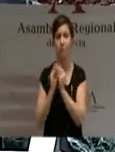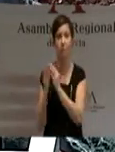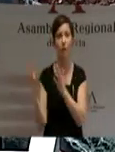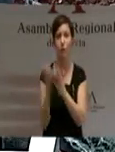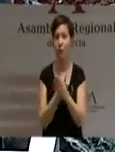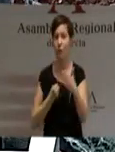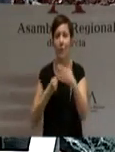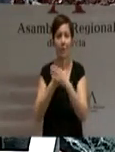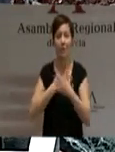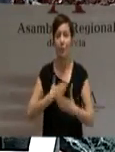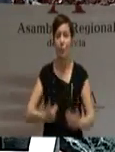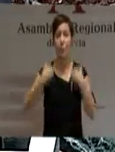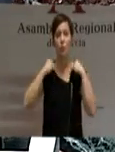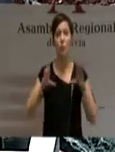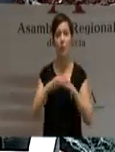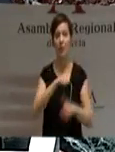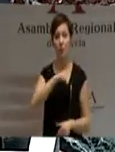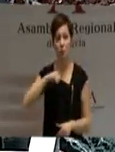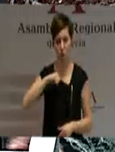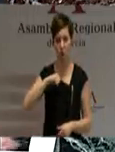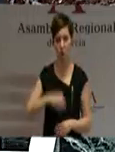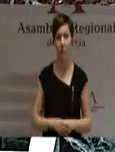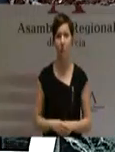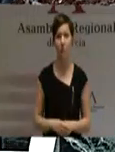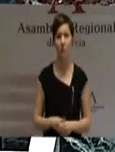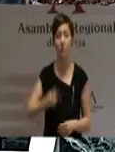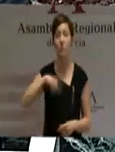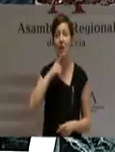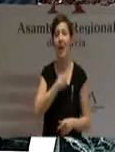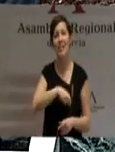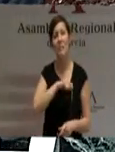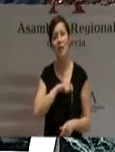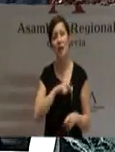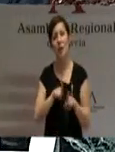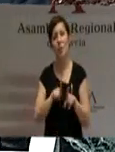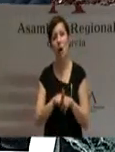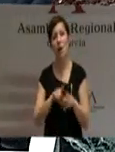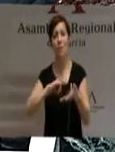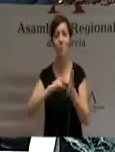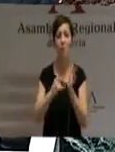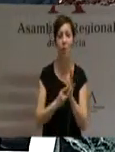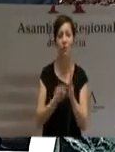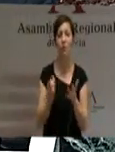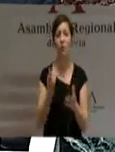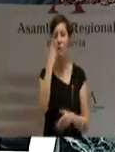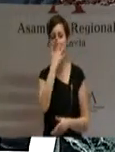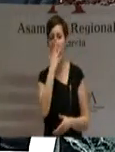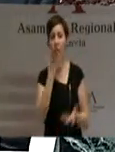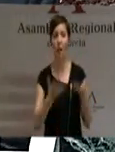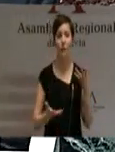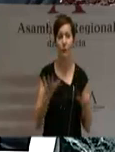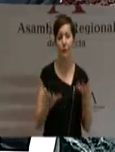autonomía y manifestando con claridad que España no es un proyecto ni discutido ni discutible,